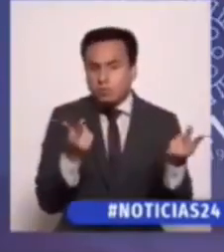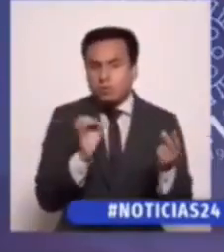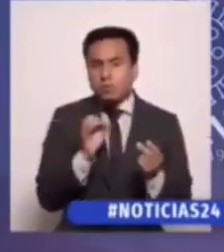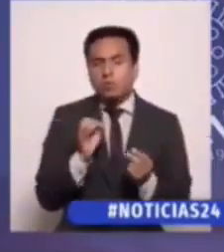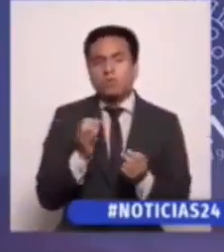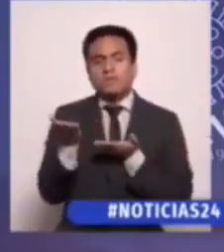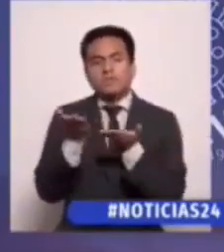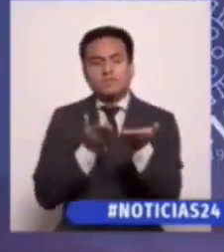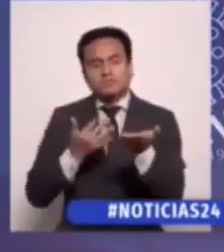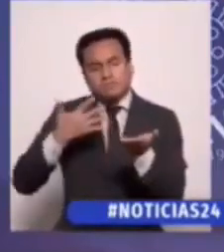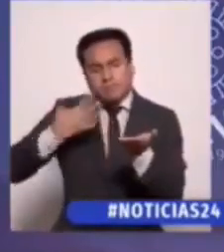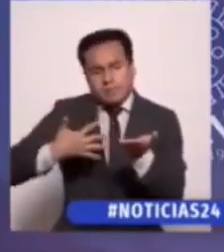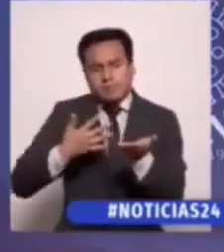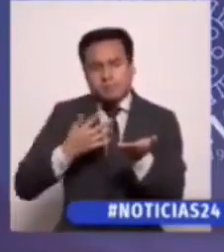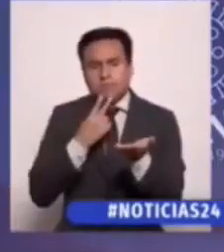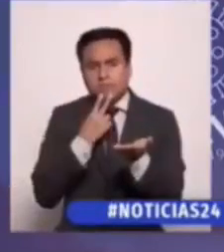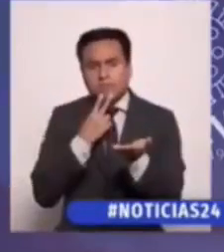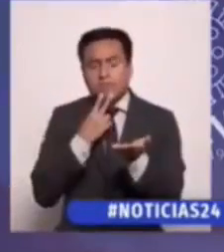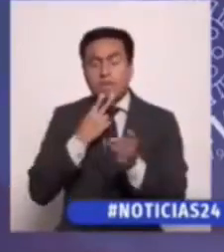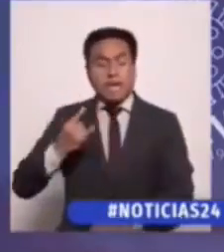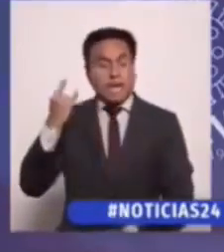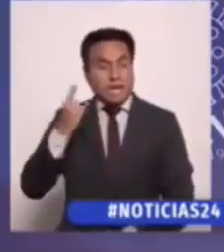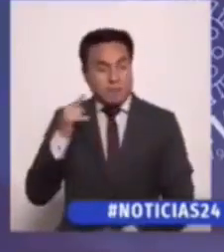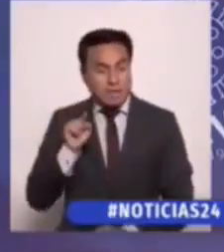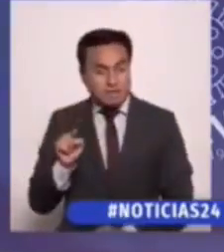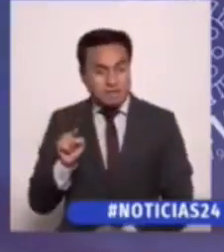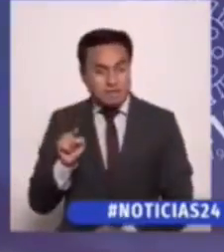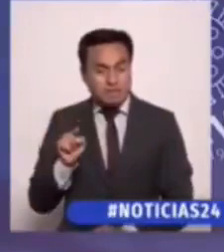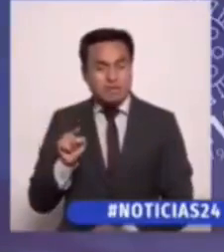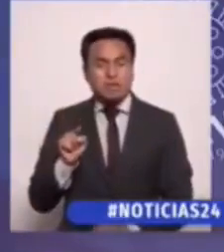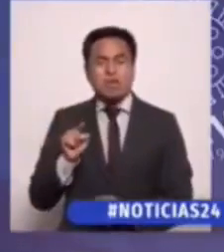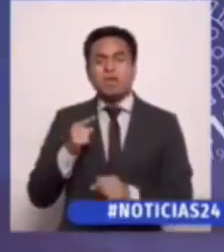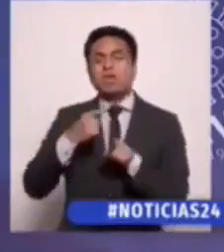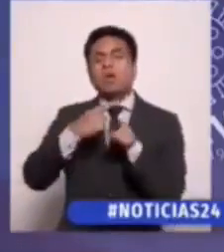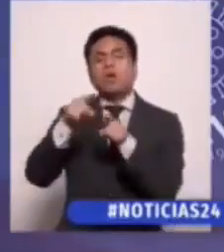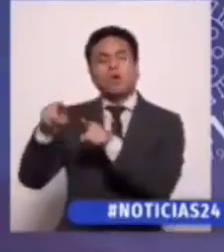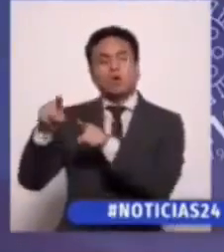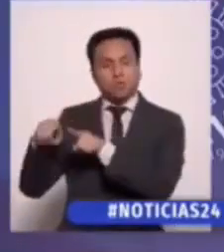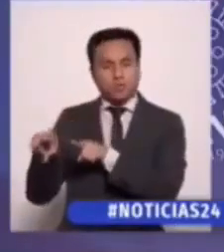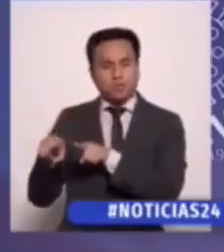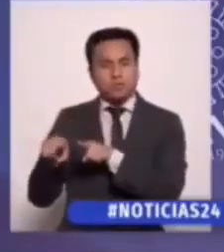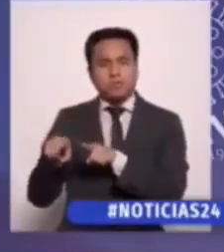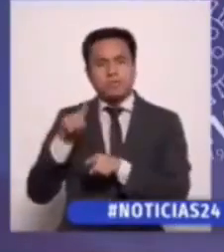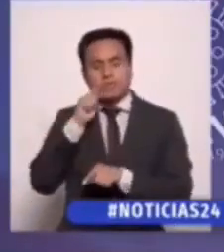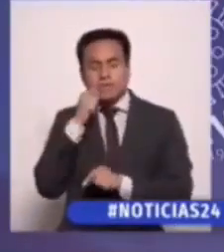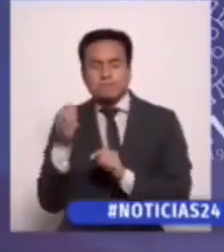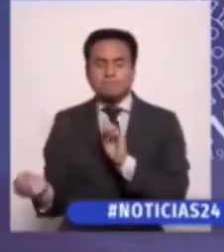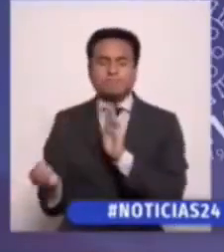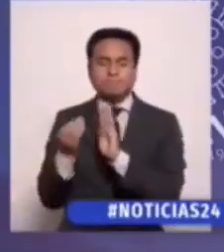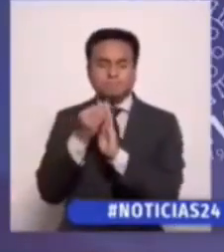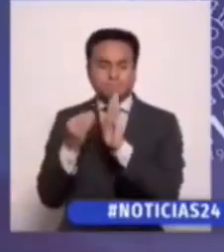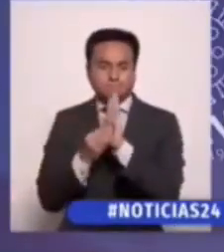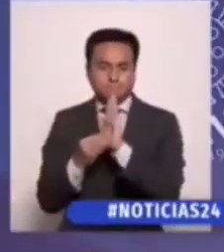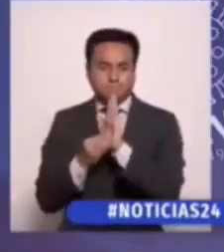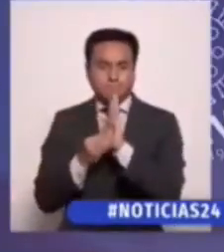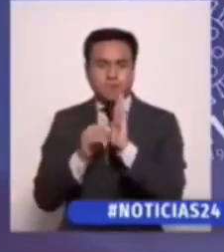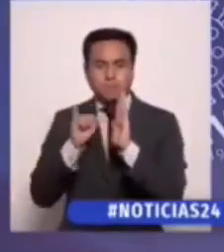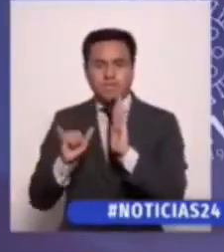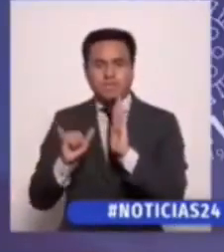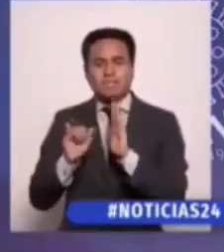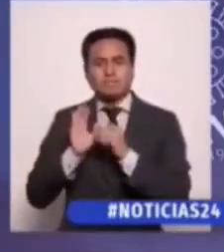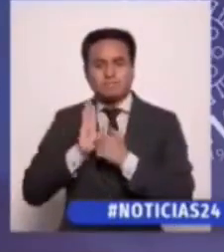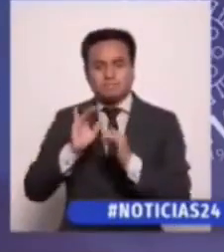servicios básicos, emergencias y otras que se establecerán mediante